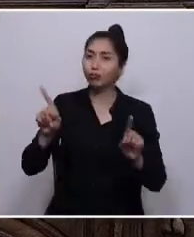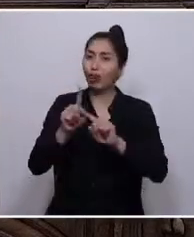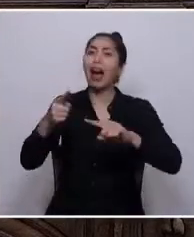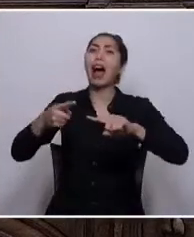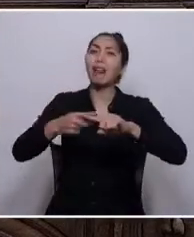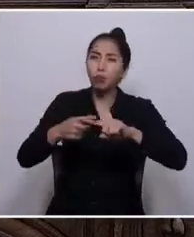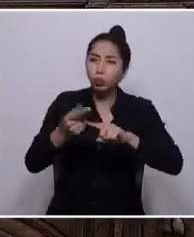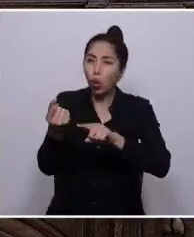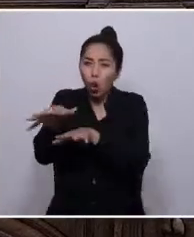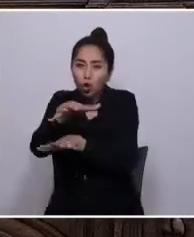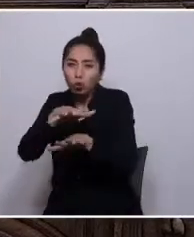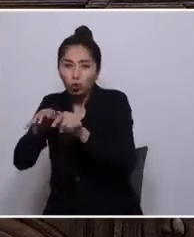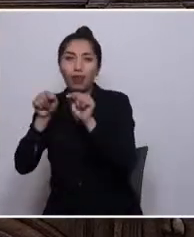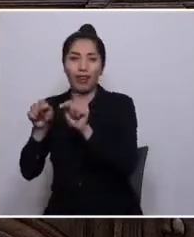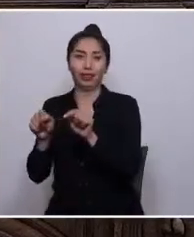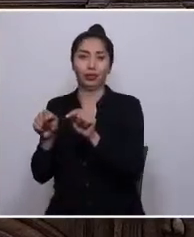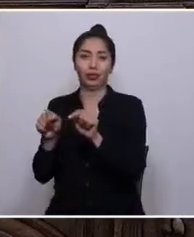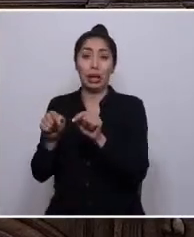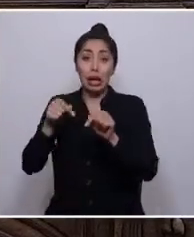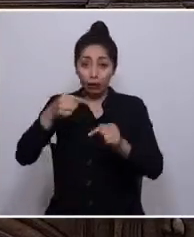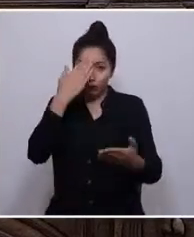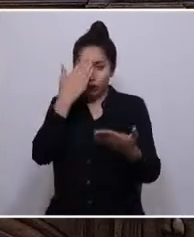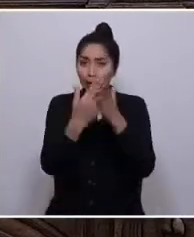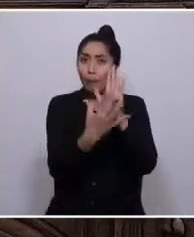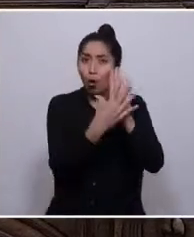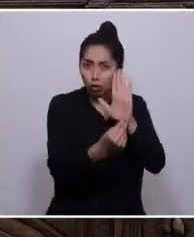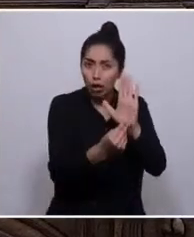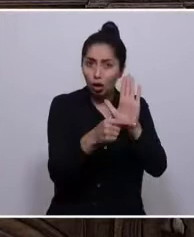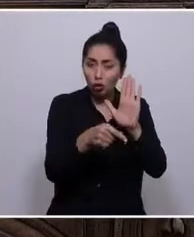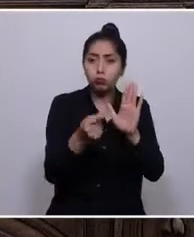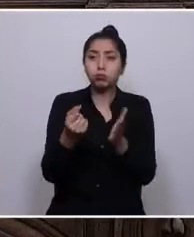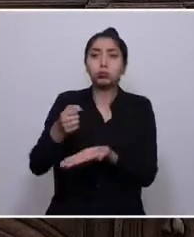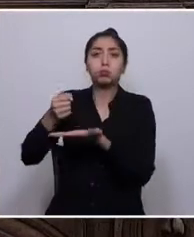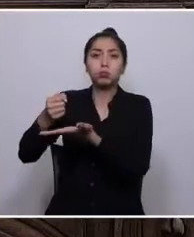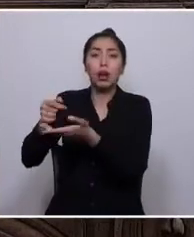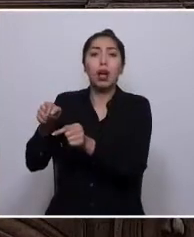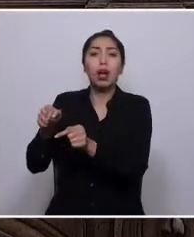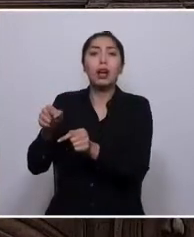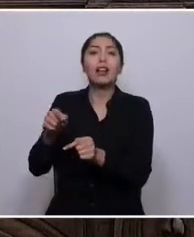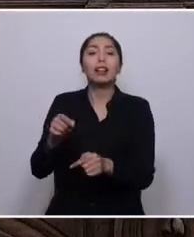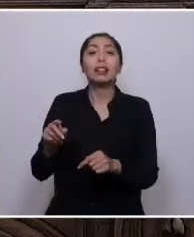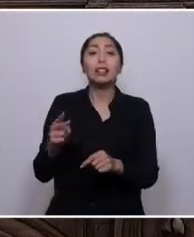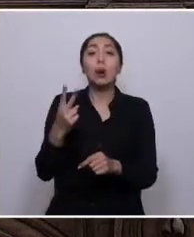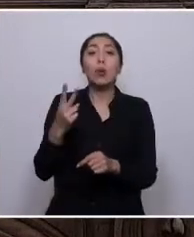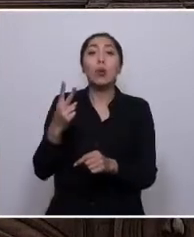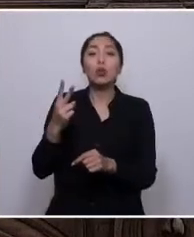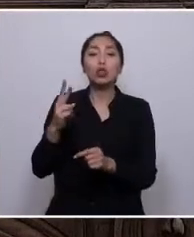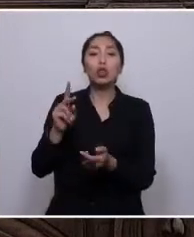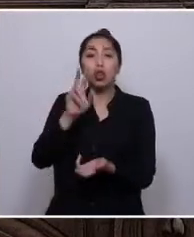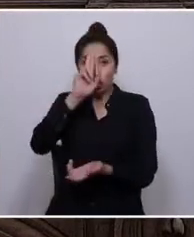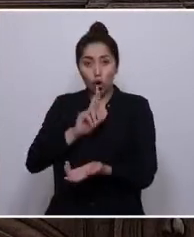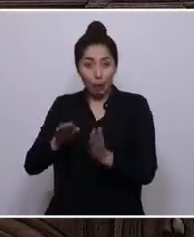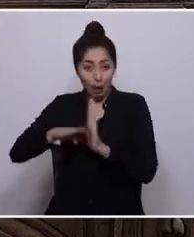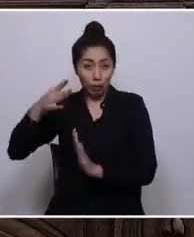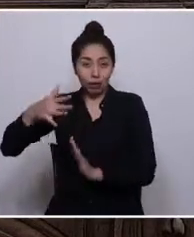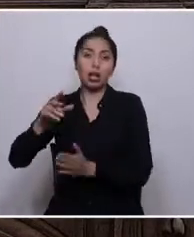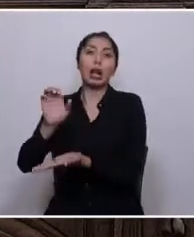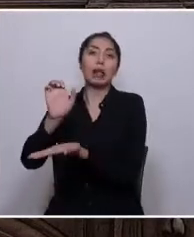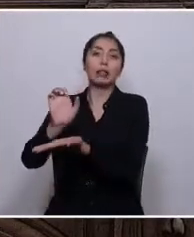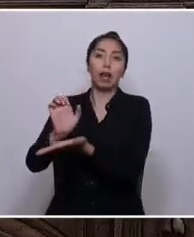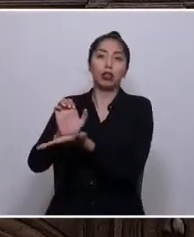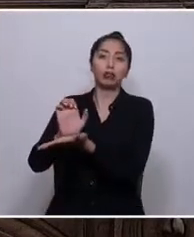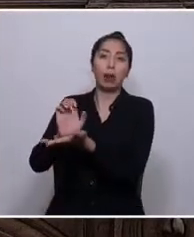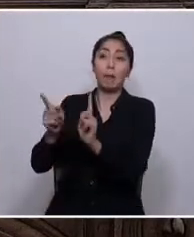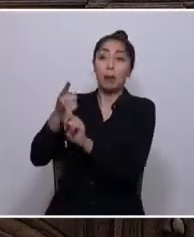frente a este modelo subsidiario que pone en un segundo lugar el rol del Estado. Eso es lo que queremos sacar de raíz.